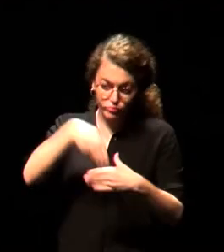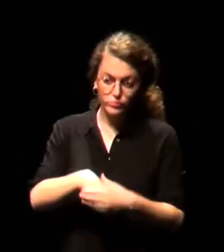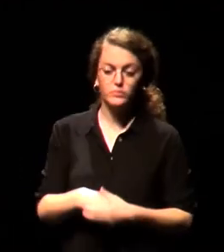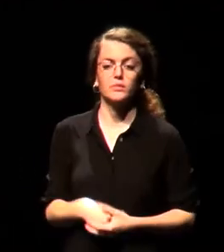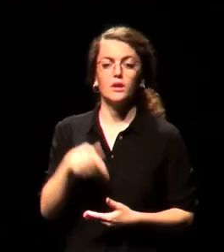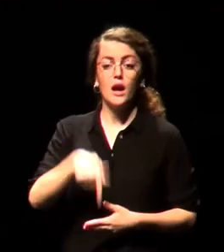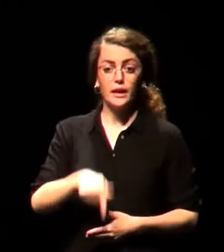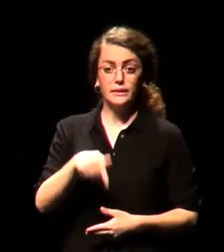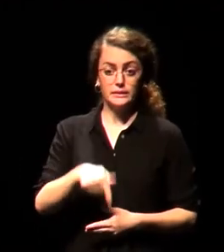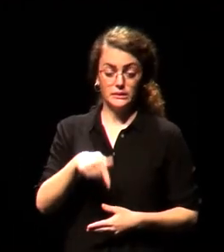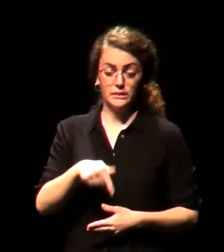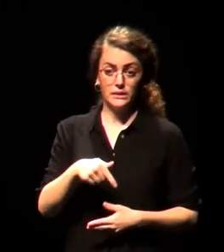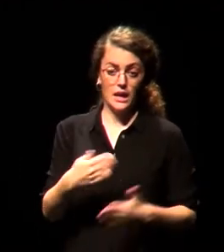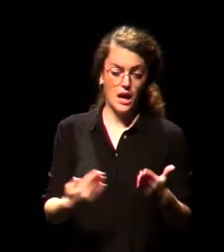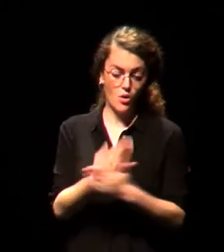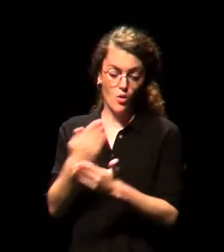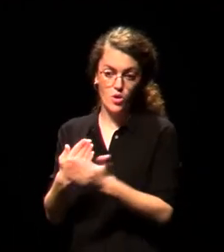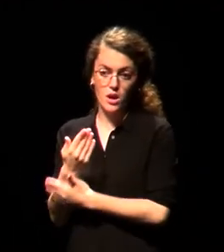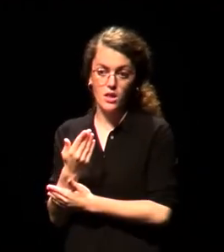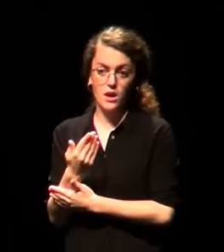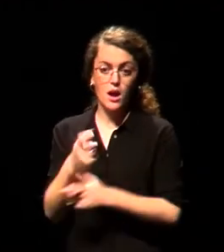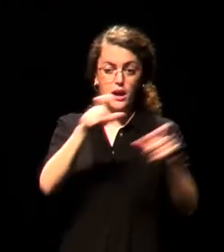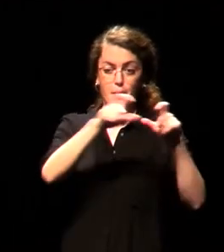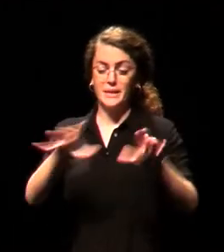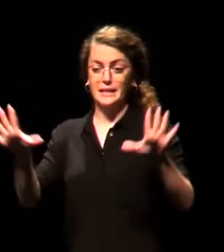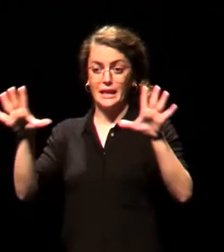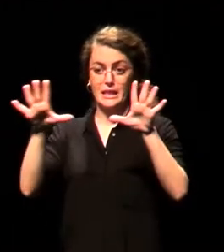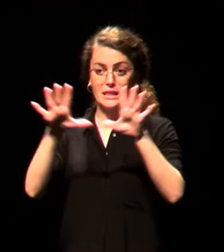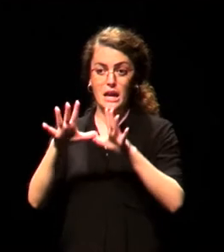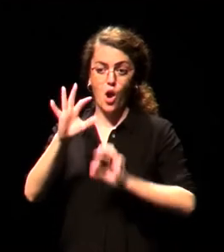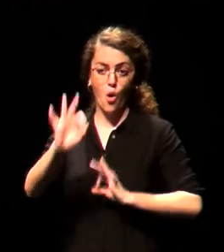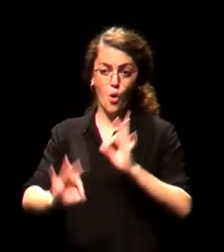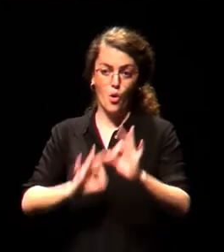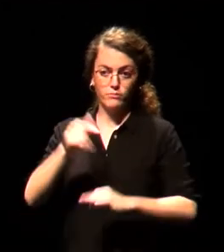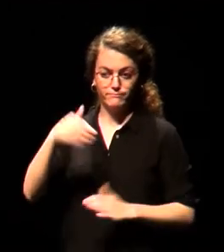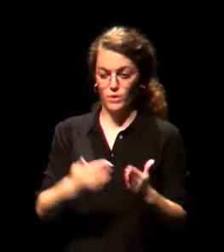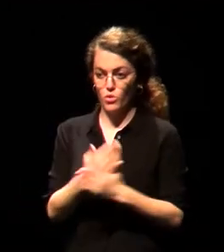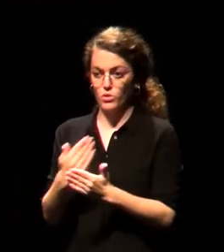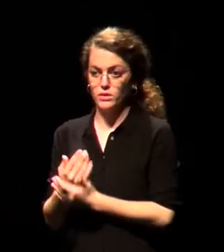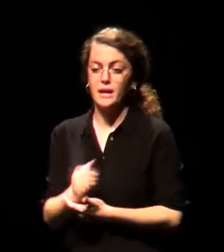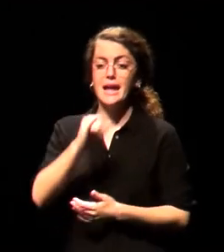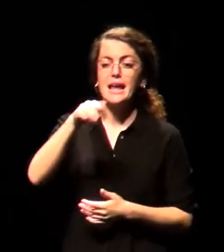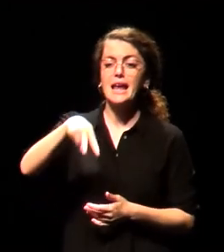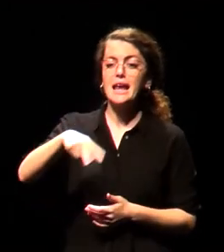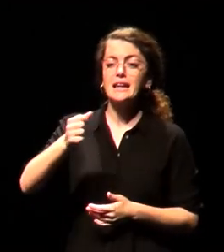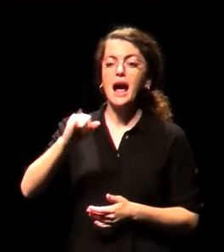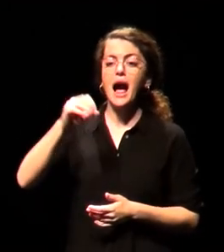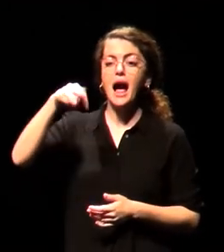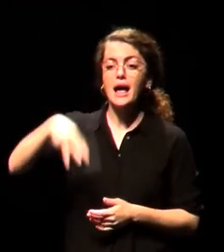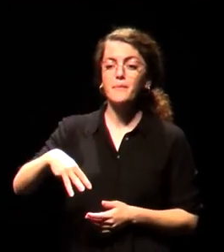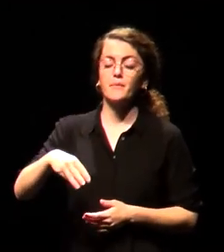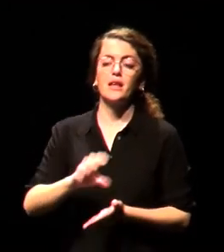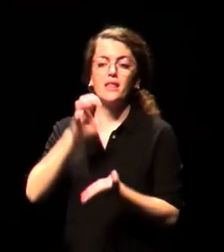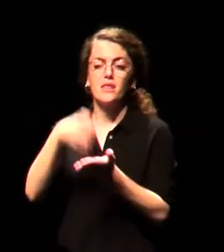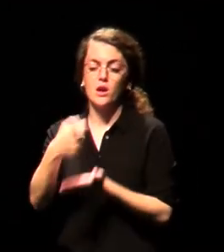instituciones las que organizamos las jornadas y las voy a mencionar a todas, claro. El INAEM, el British Council, la